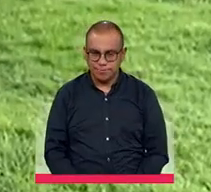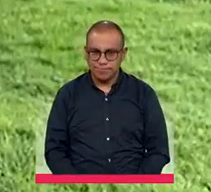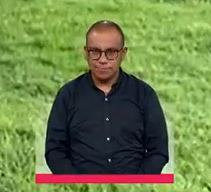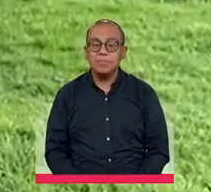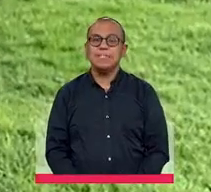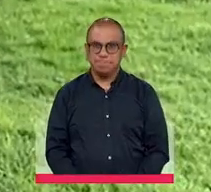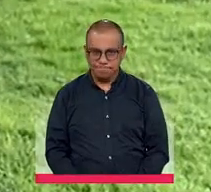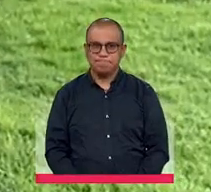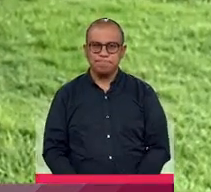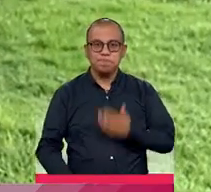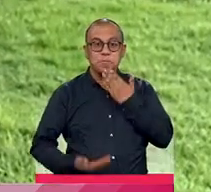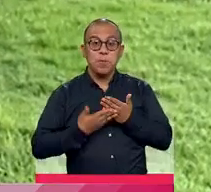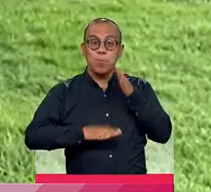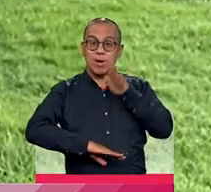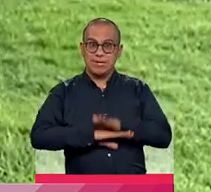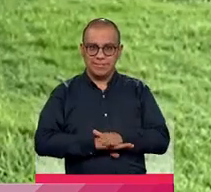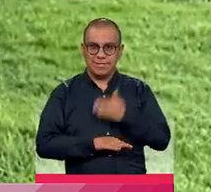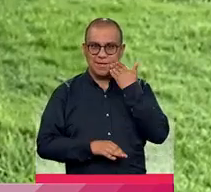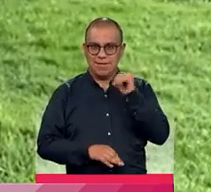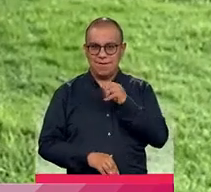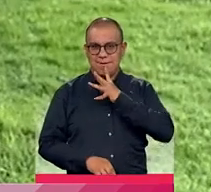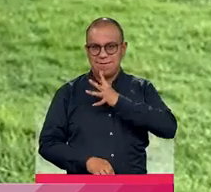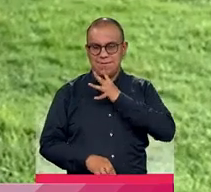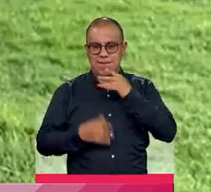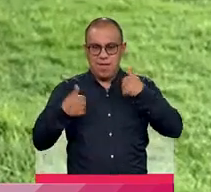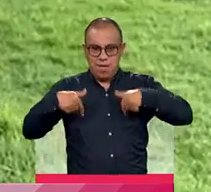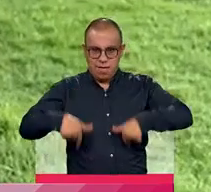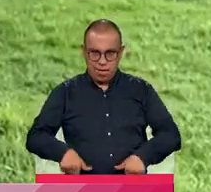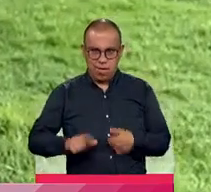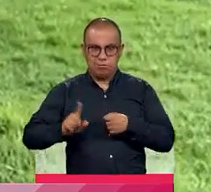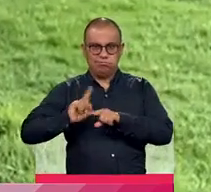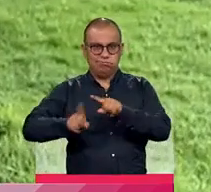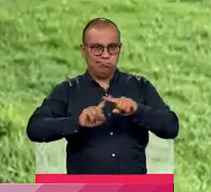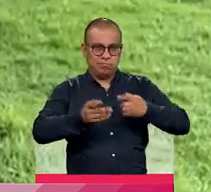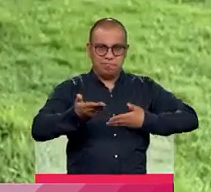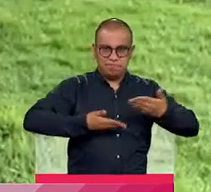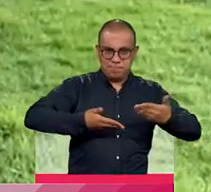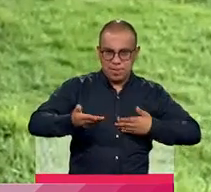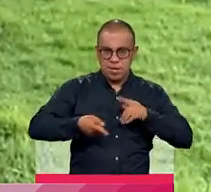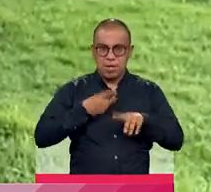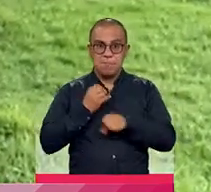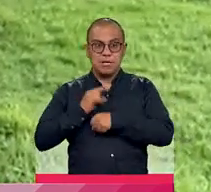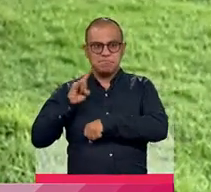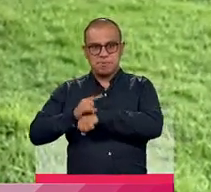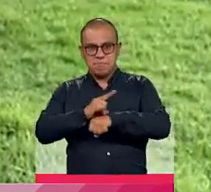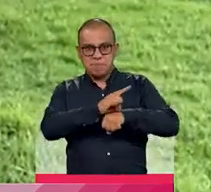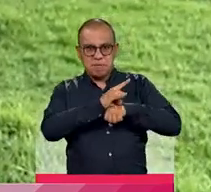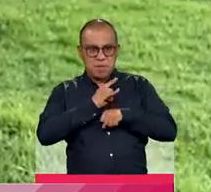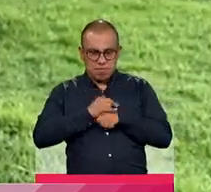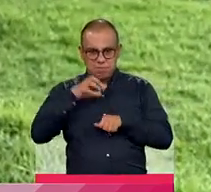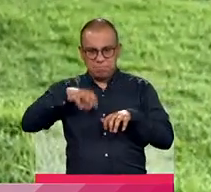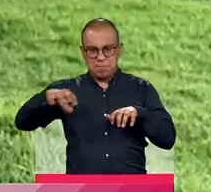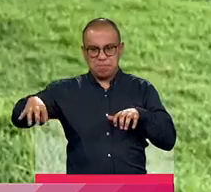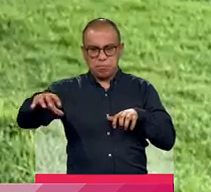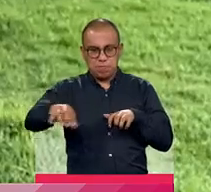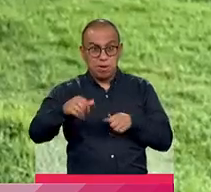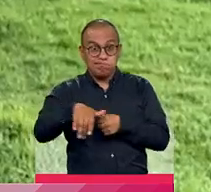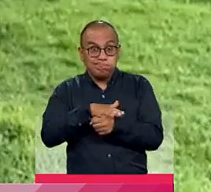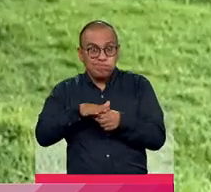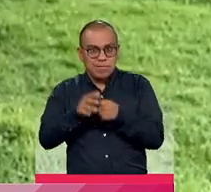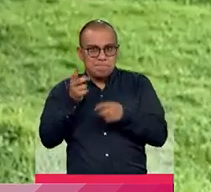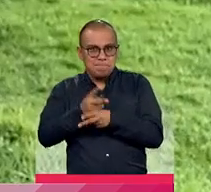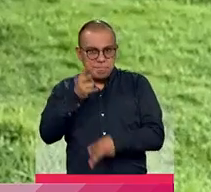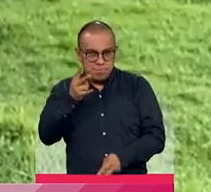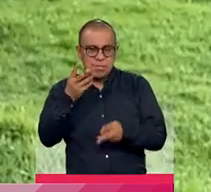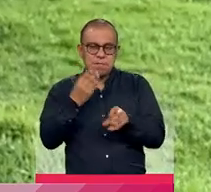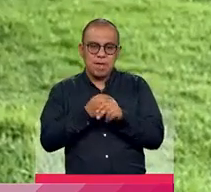Así es, buenas tardes. El control a locales comerciales, la presencia de las autoridades en los puntos de mayor riesgo y el